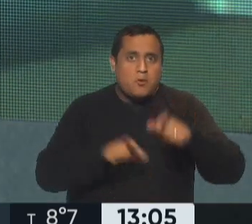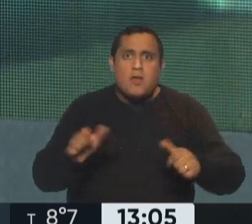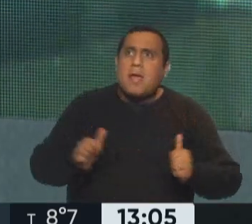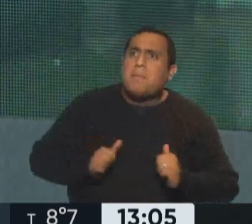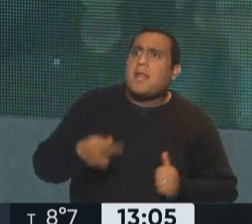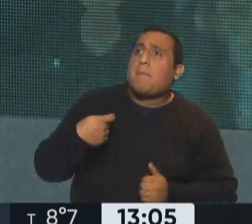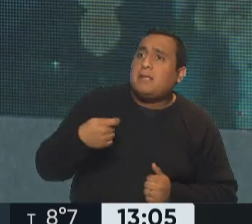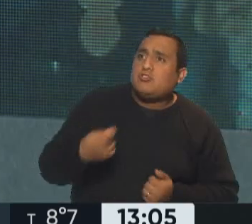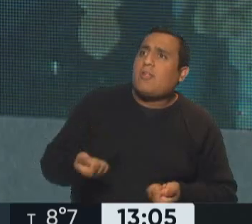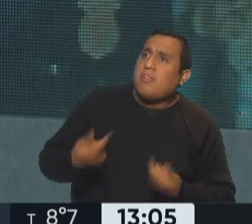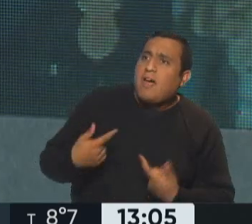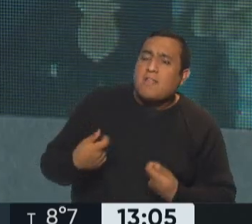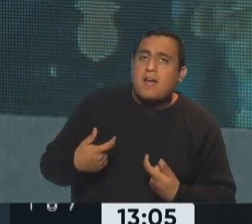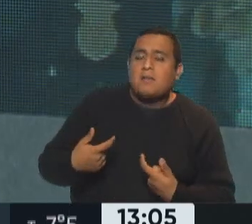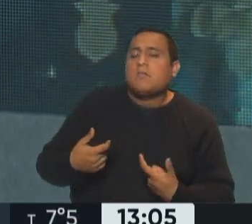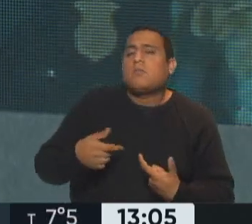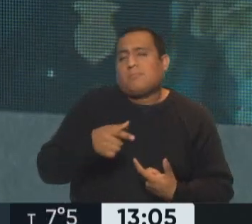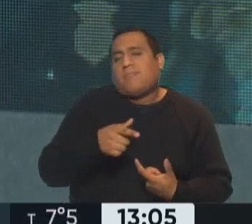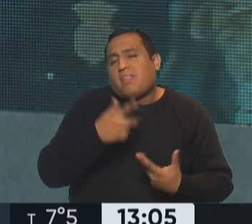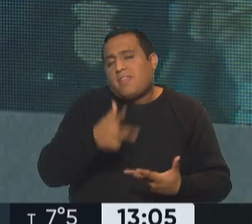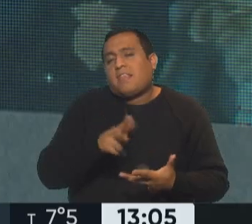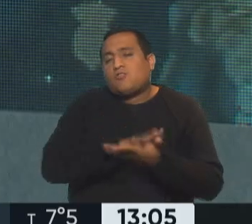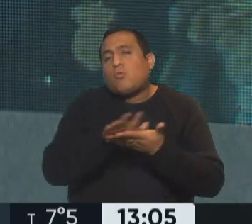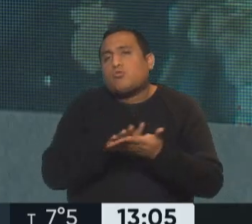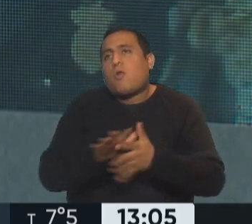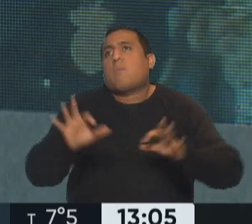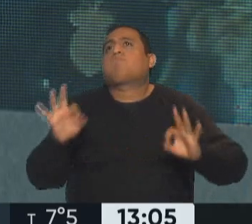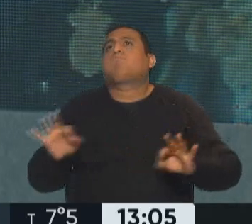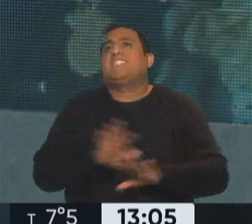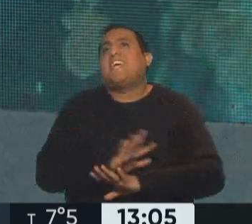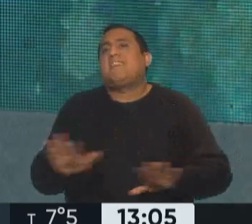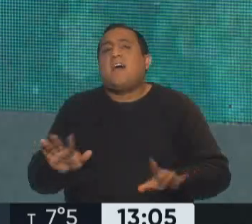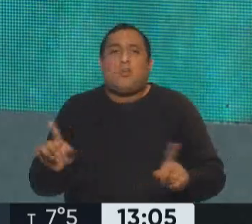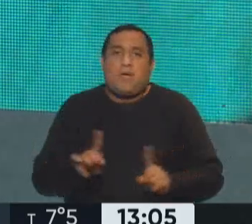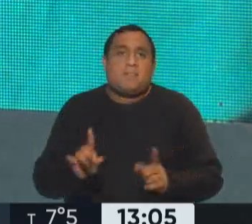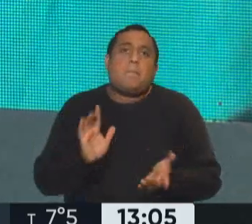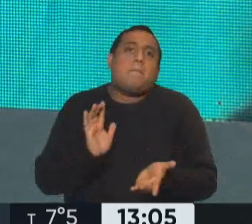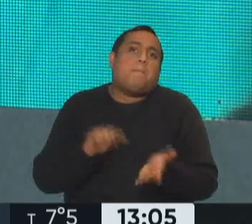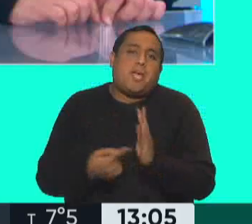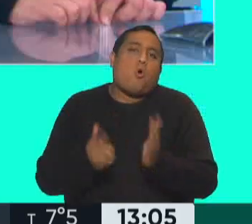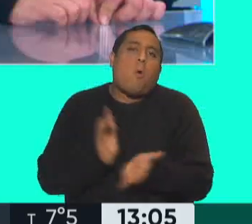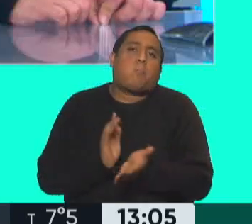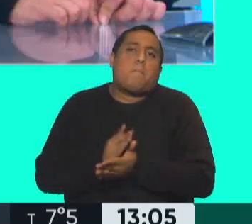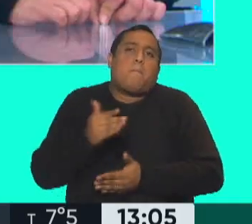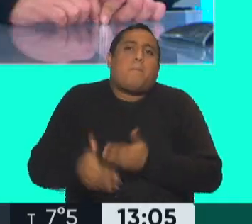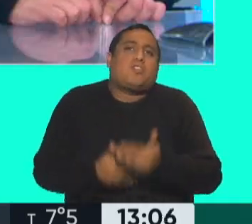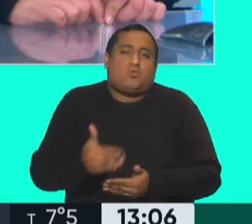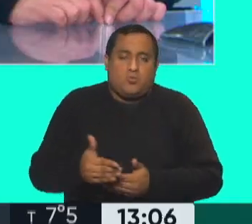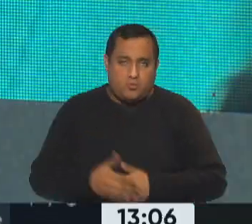Lógicamente, como bien decís vos, no es la solución para siempre, pero, bueno, es un paso allá adelante, ¿no? Y en un escenario,